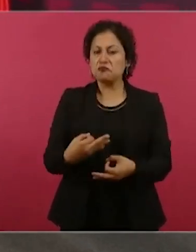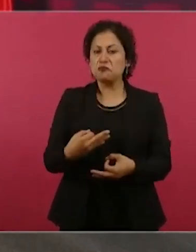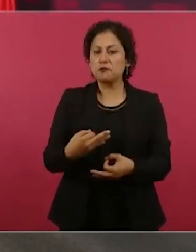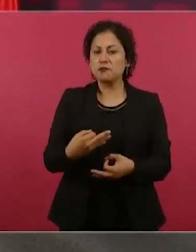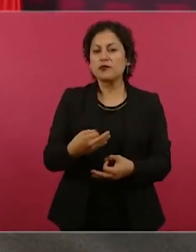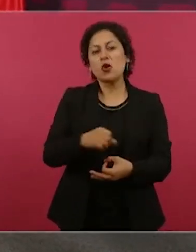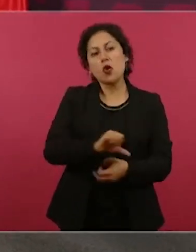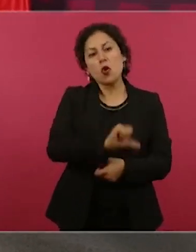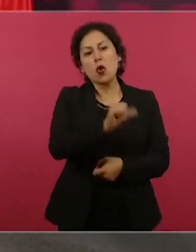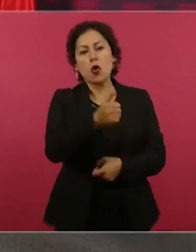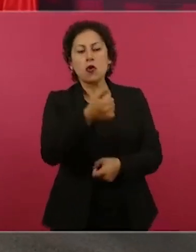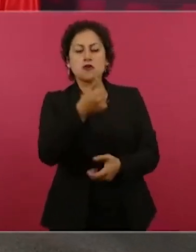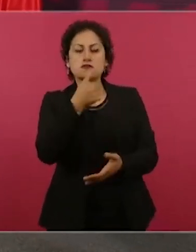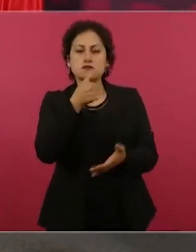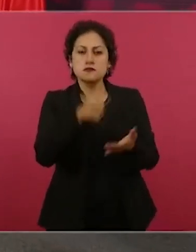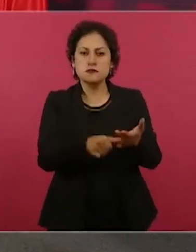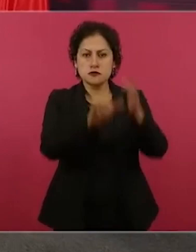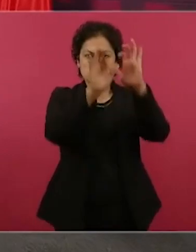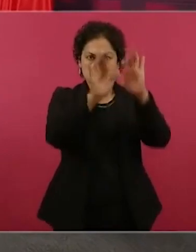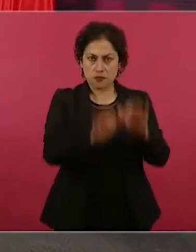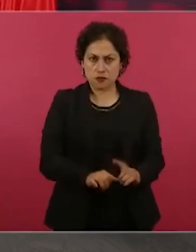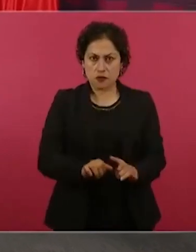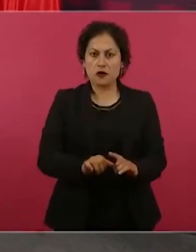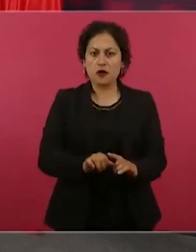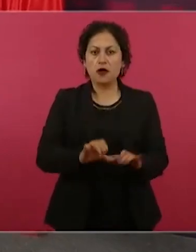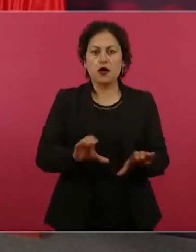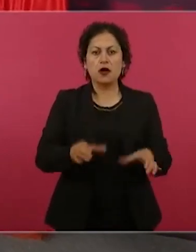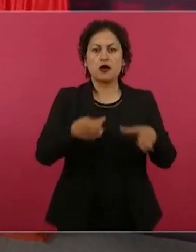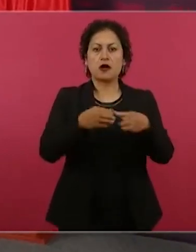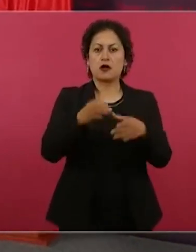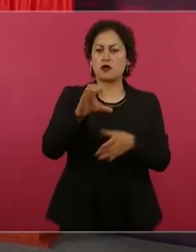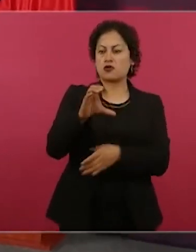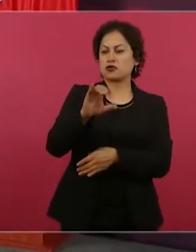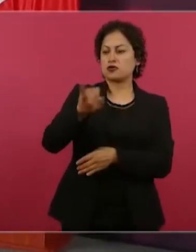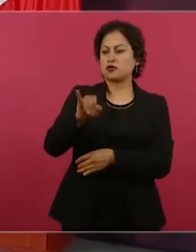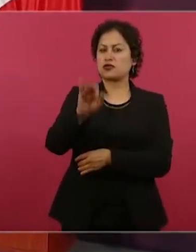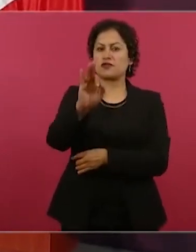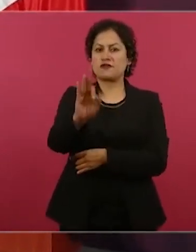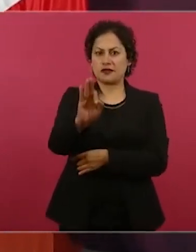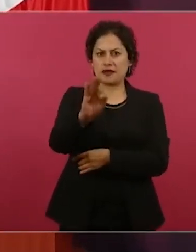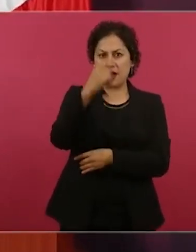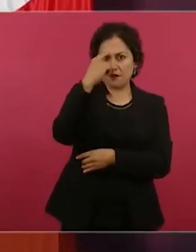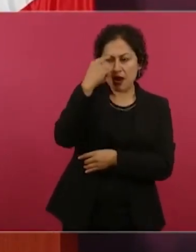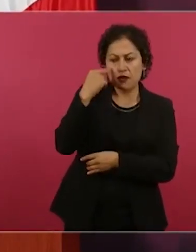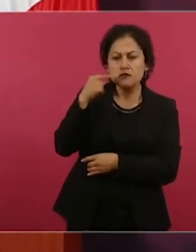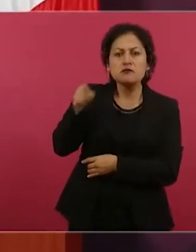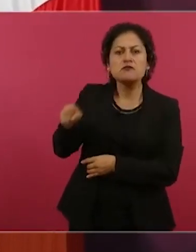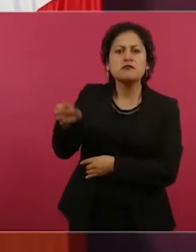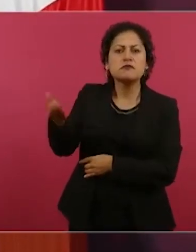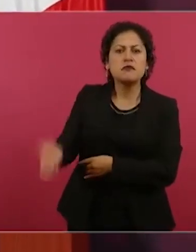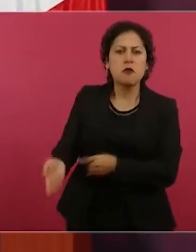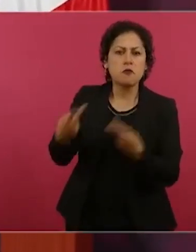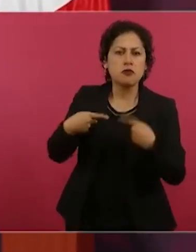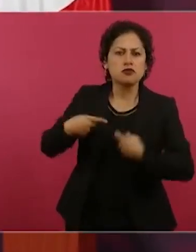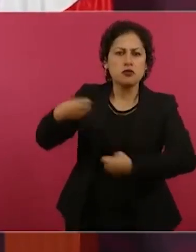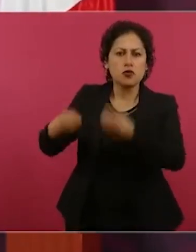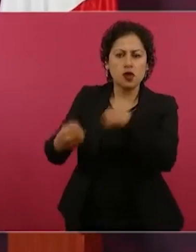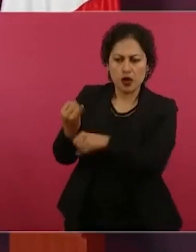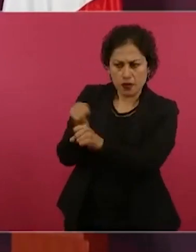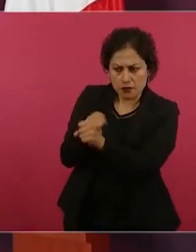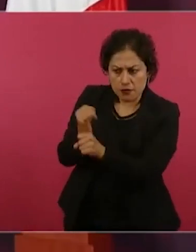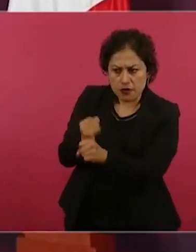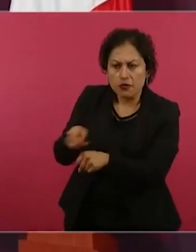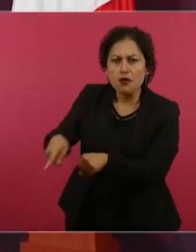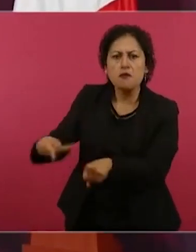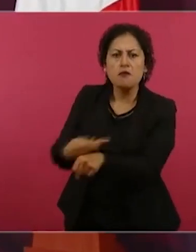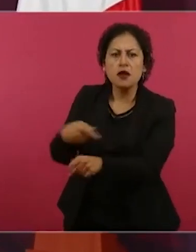Judicatura en contra del juez, por todos sus antecedentes y por su actuación